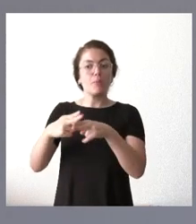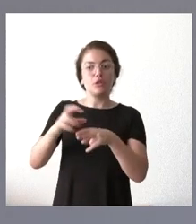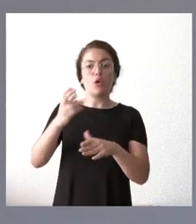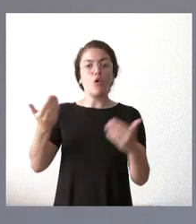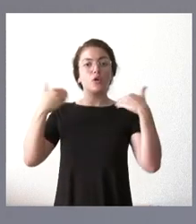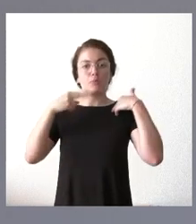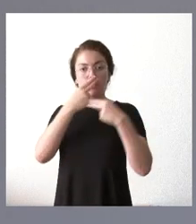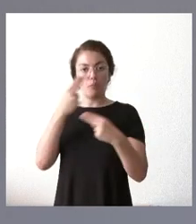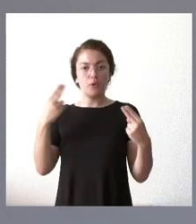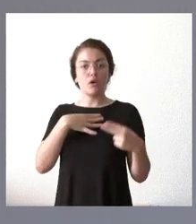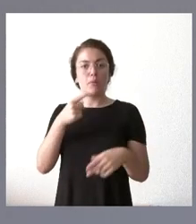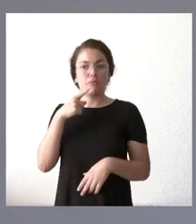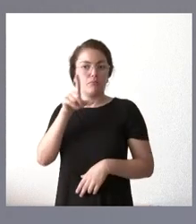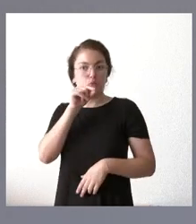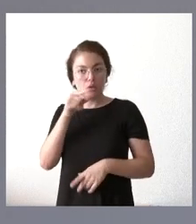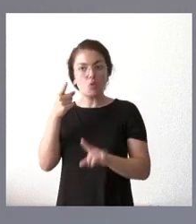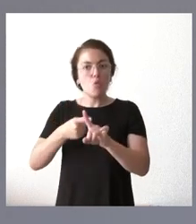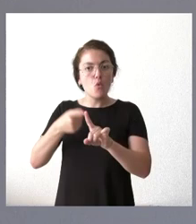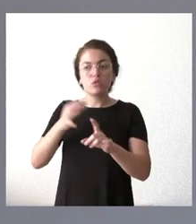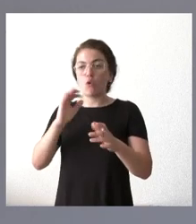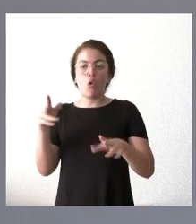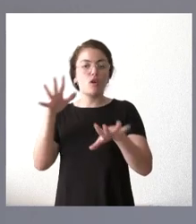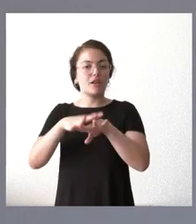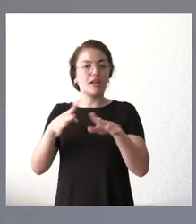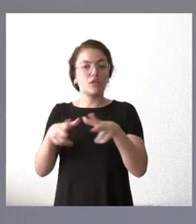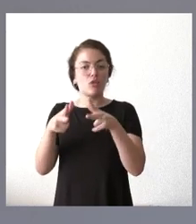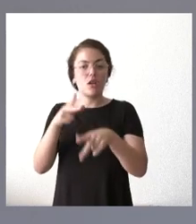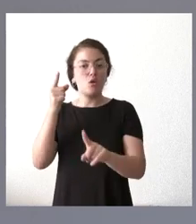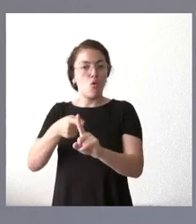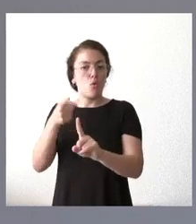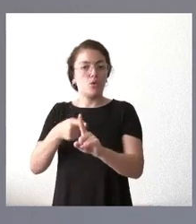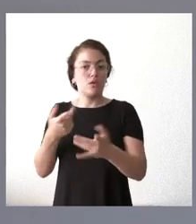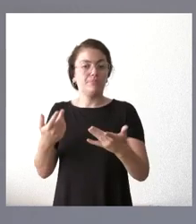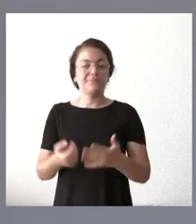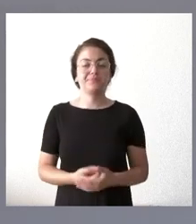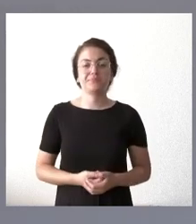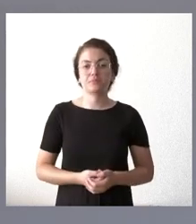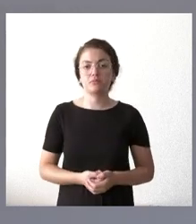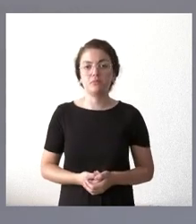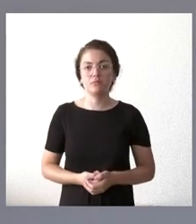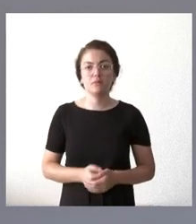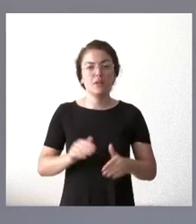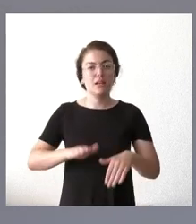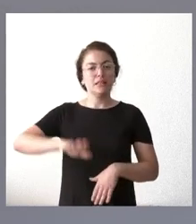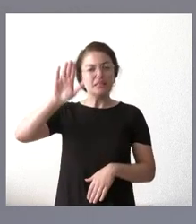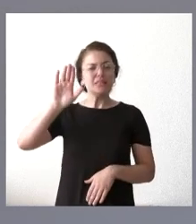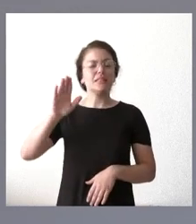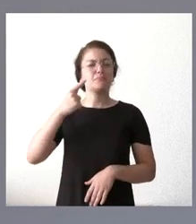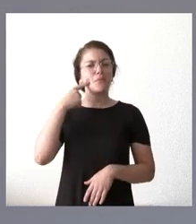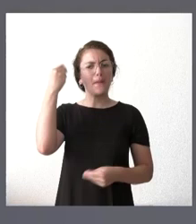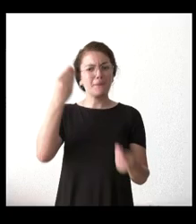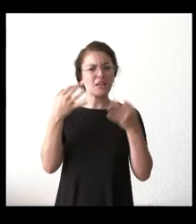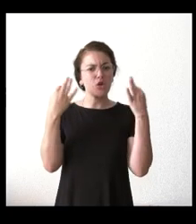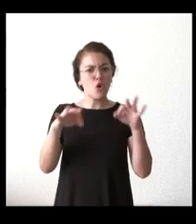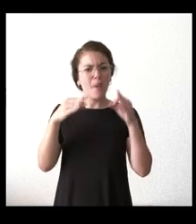momento como el actual del siglo XX y el año 2022 pues se utilizan con más o menos intensidad. O que le parece normal hacer una